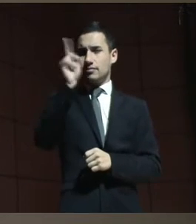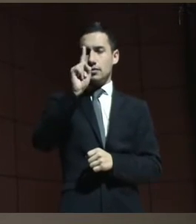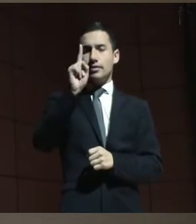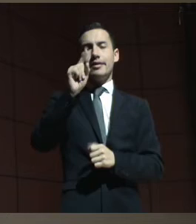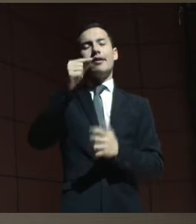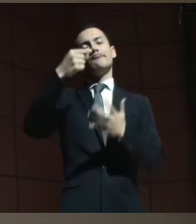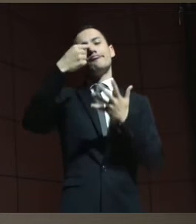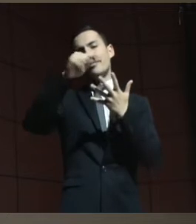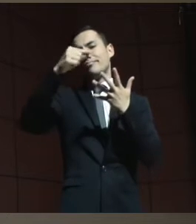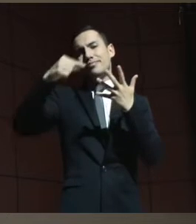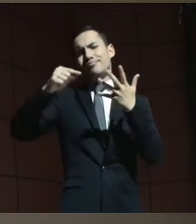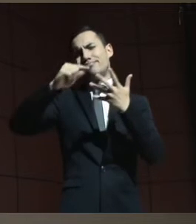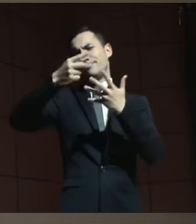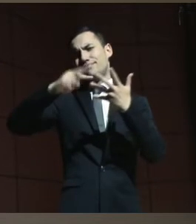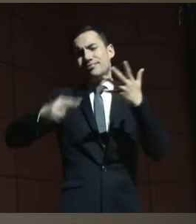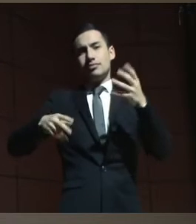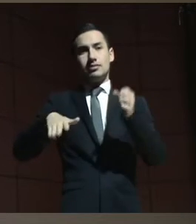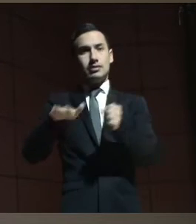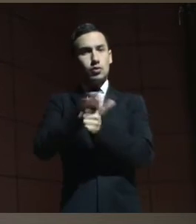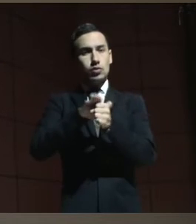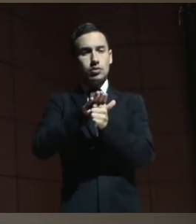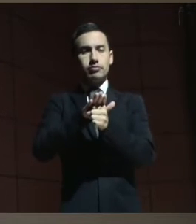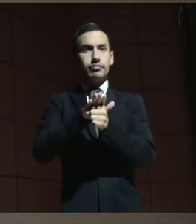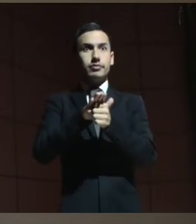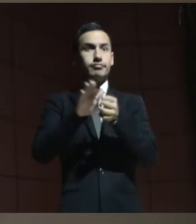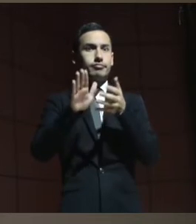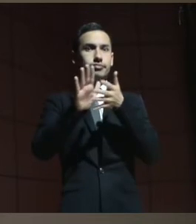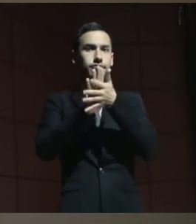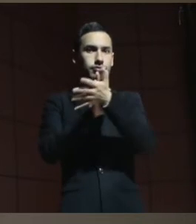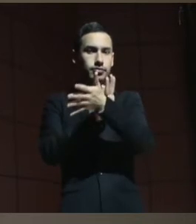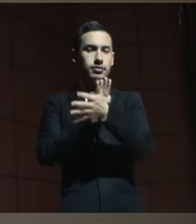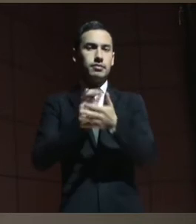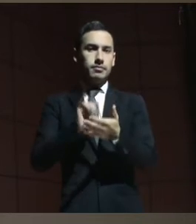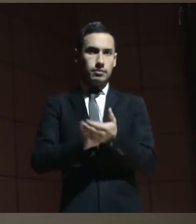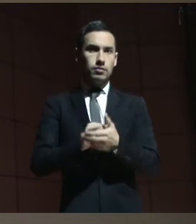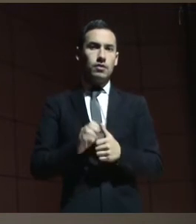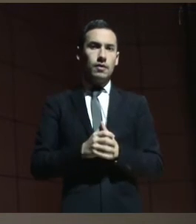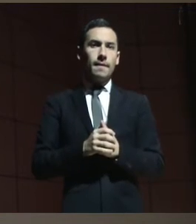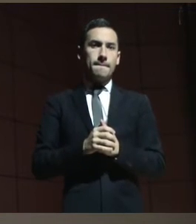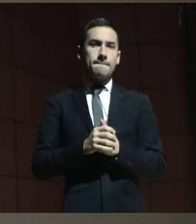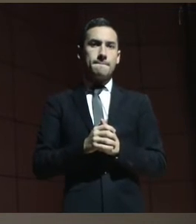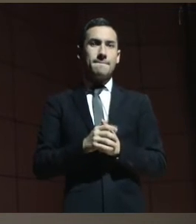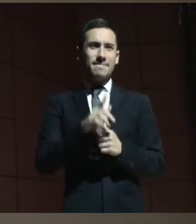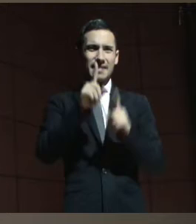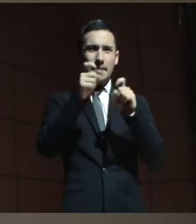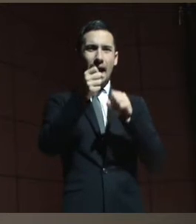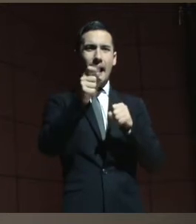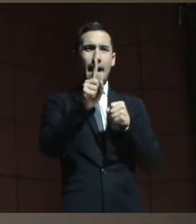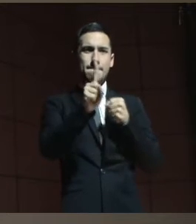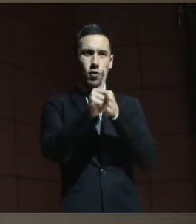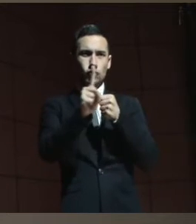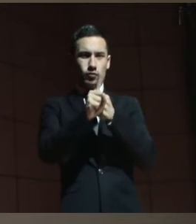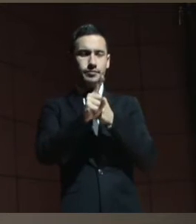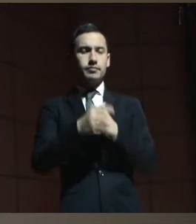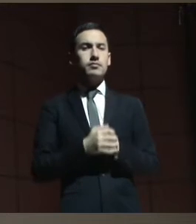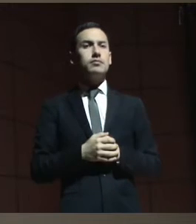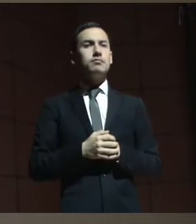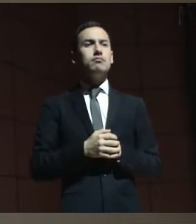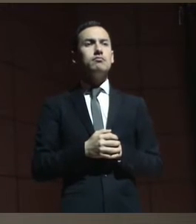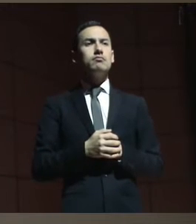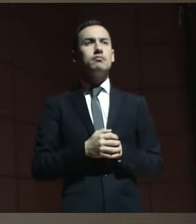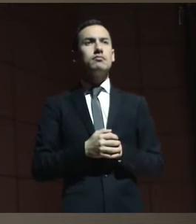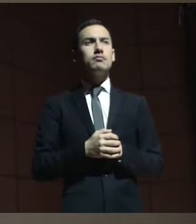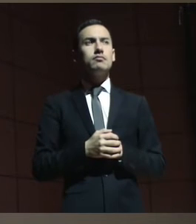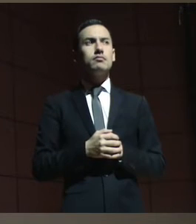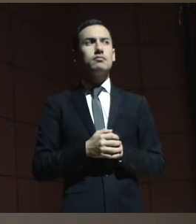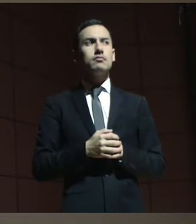las situaciones que yo pudiera contar antes de llegar a la implementación de los apoyos. Pero otra tiene que ver con